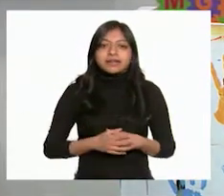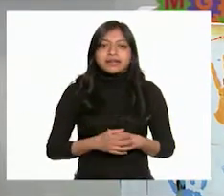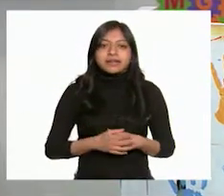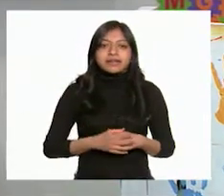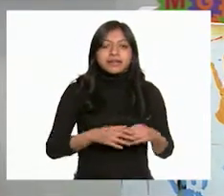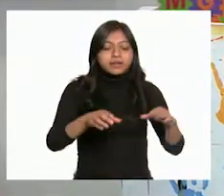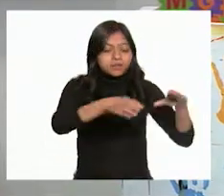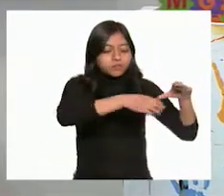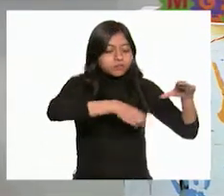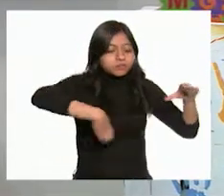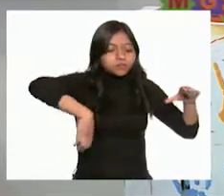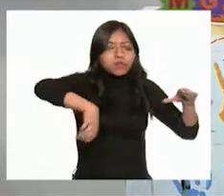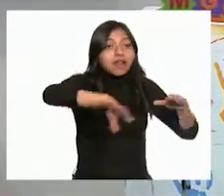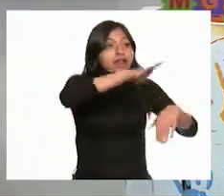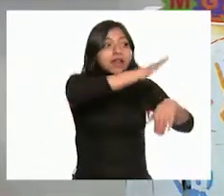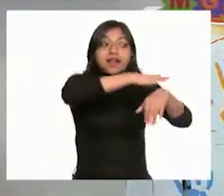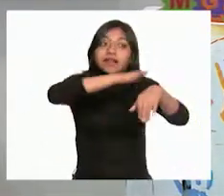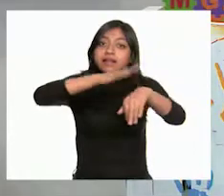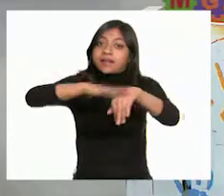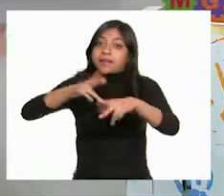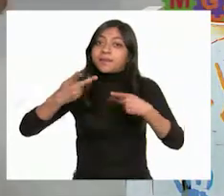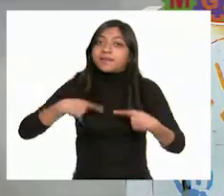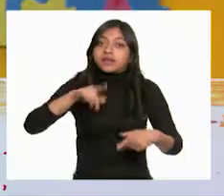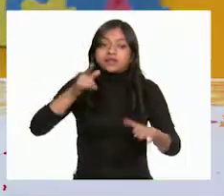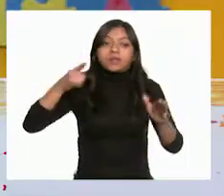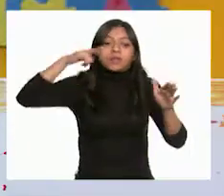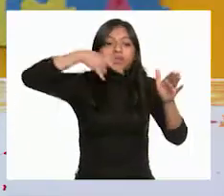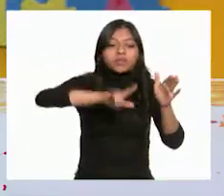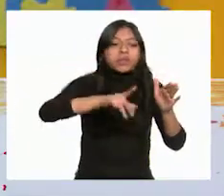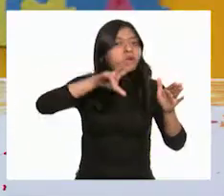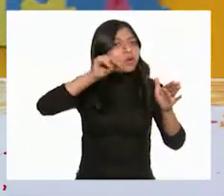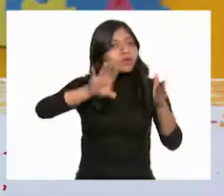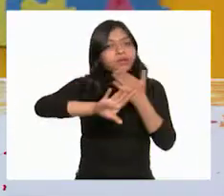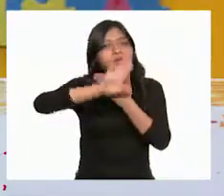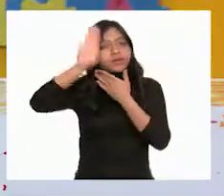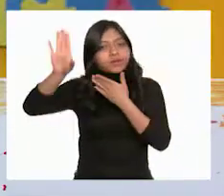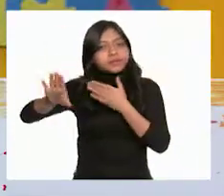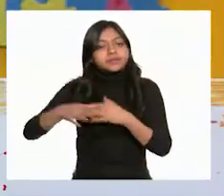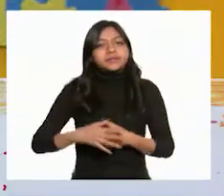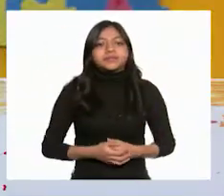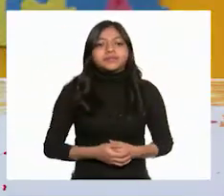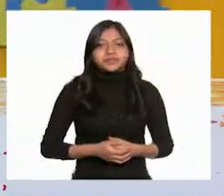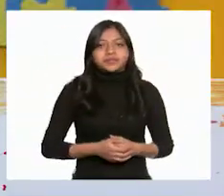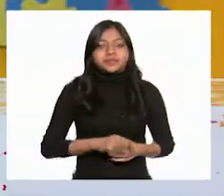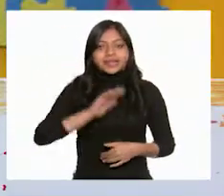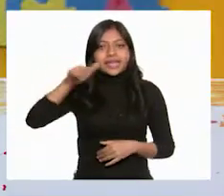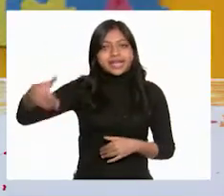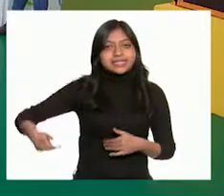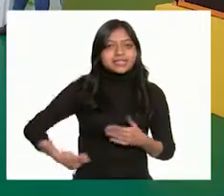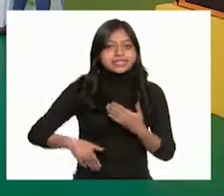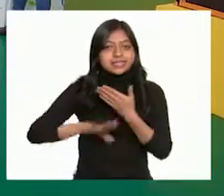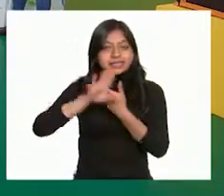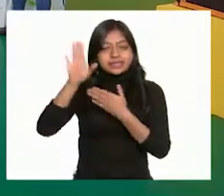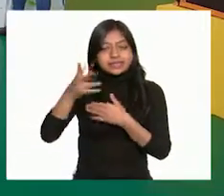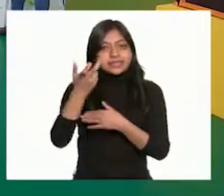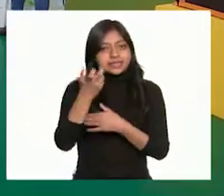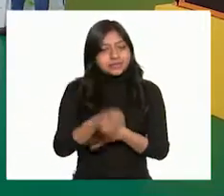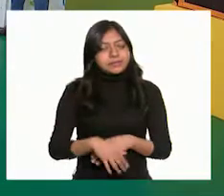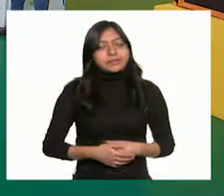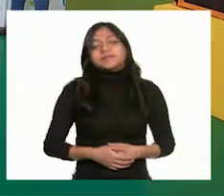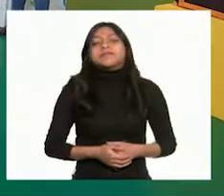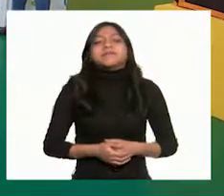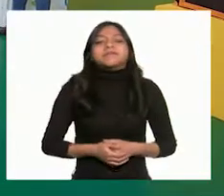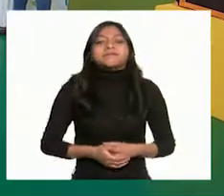señalamientos para prevenir a las personas sobre la existencia del bache y con ello evitar accidentes. Sí, porque es muy feo.